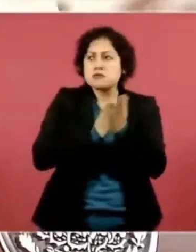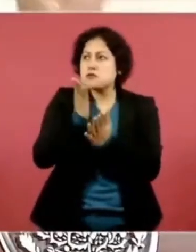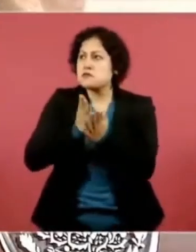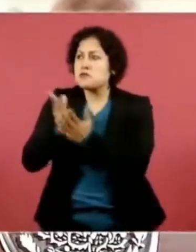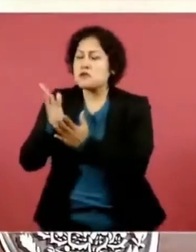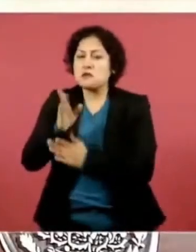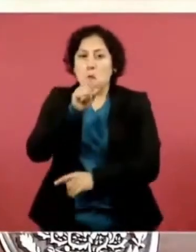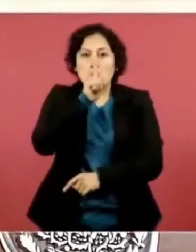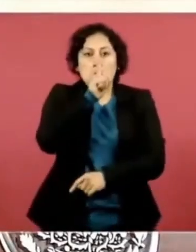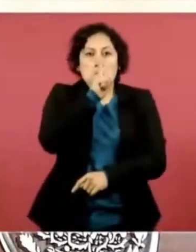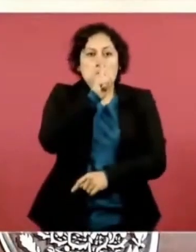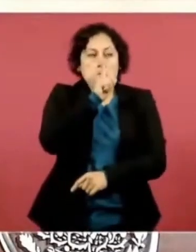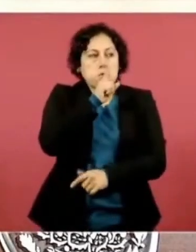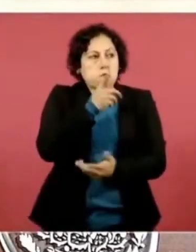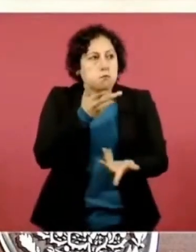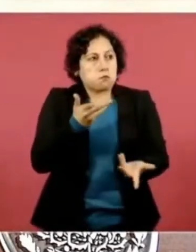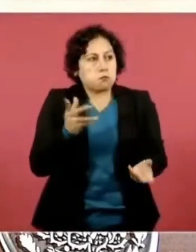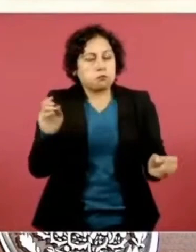excepciones.